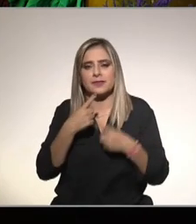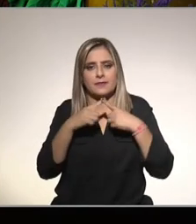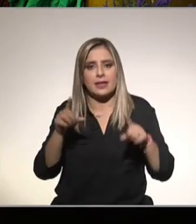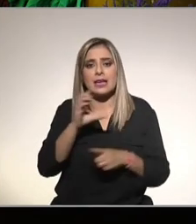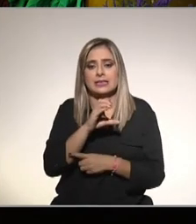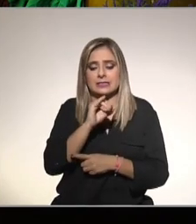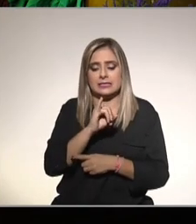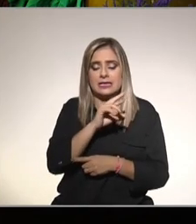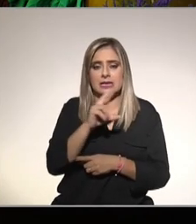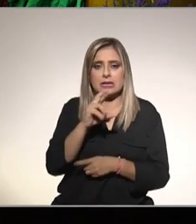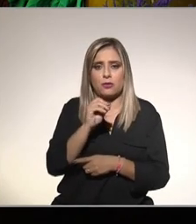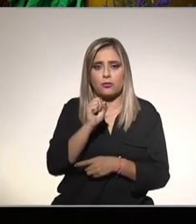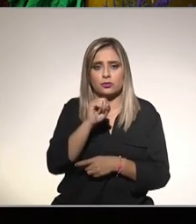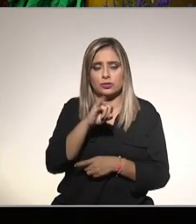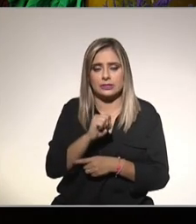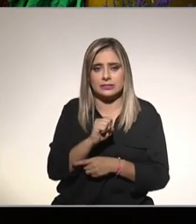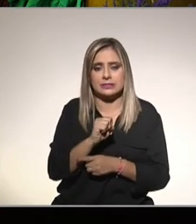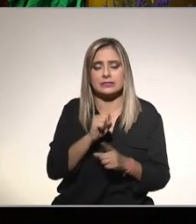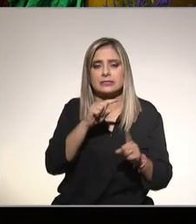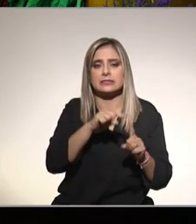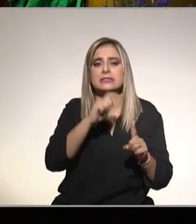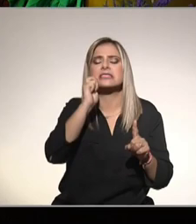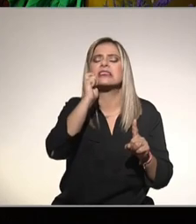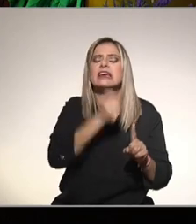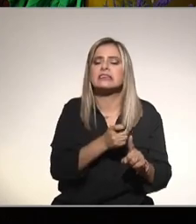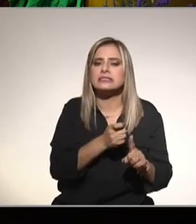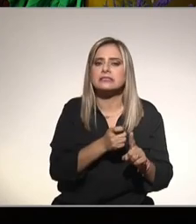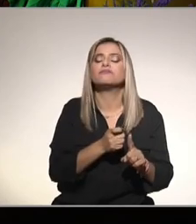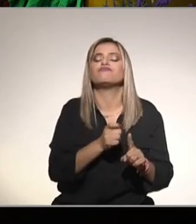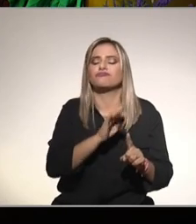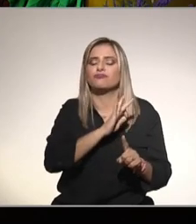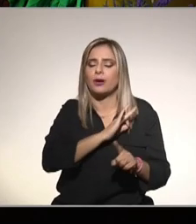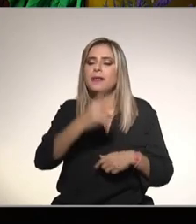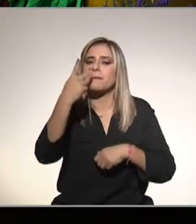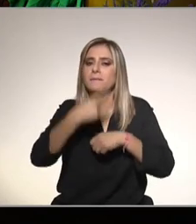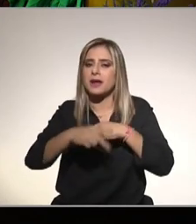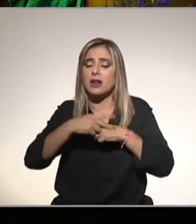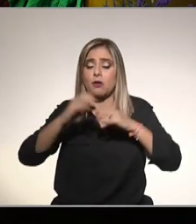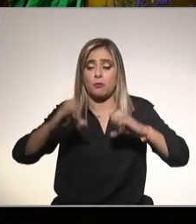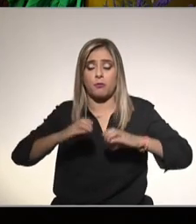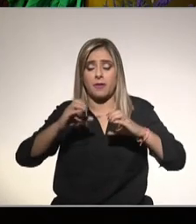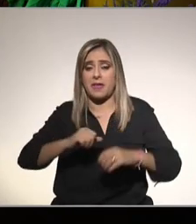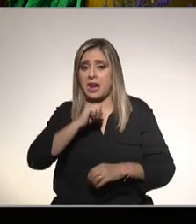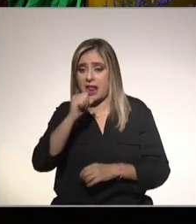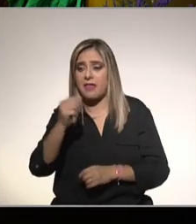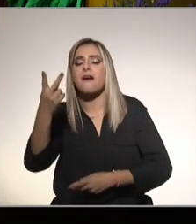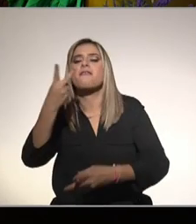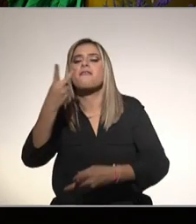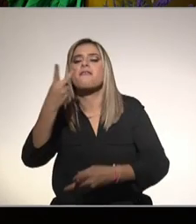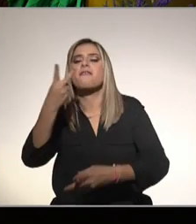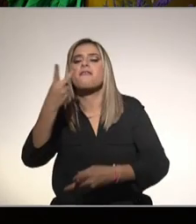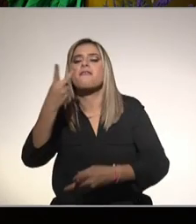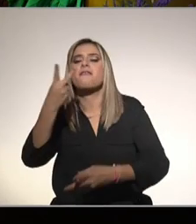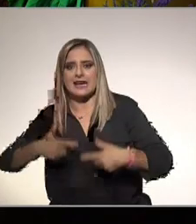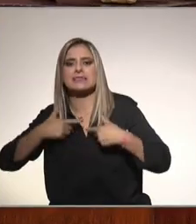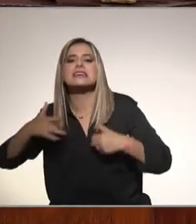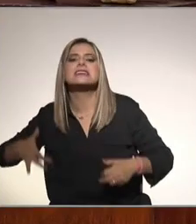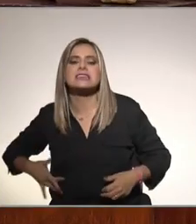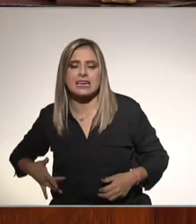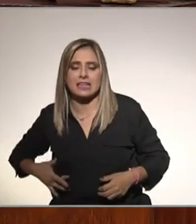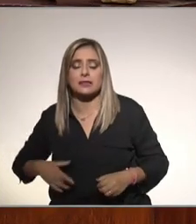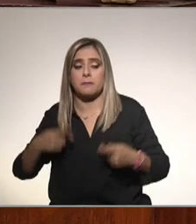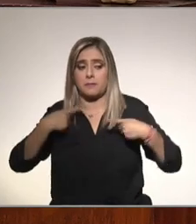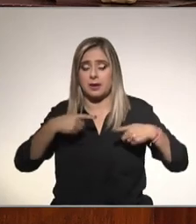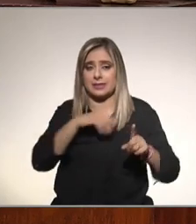hay cirrosis si hay es un factor de riesgo para tener cáncer de hígado las personas que tienen